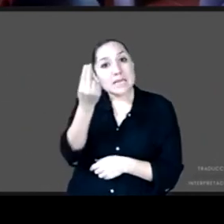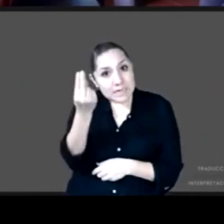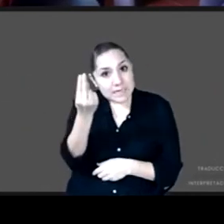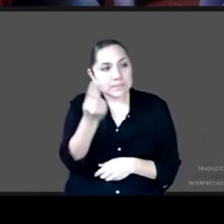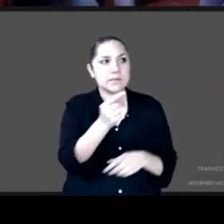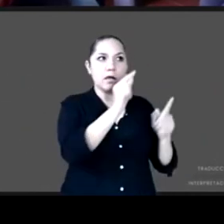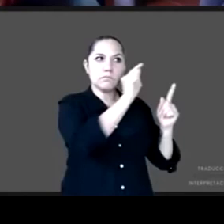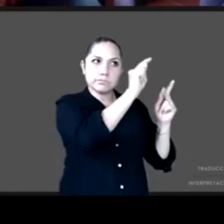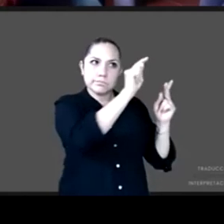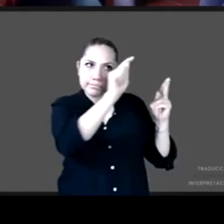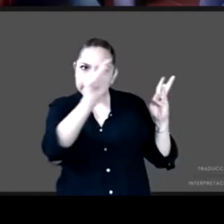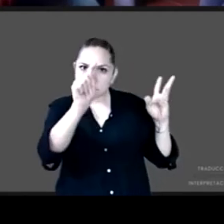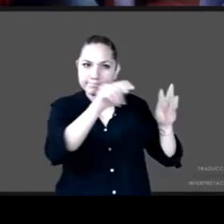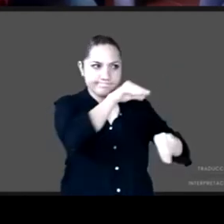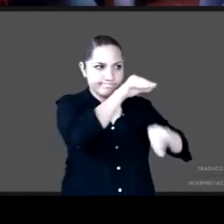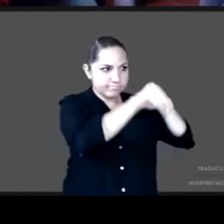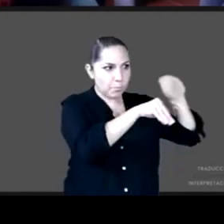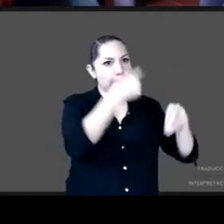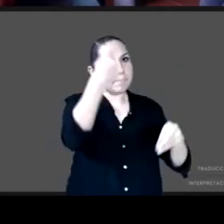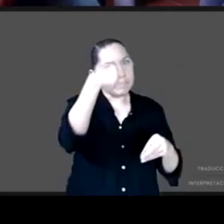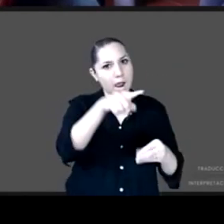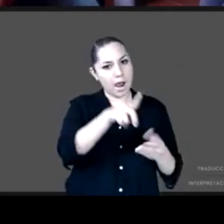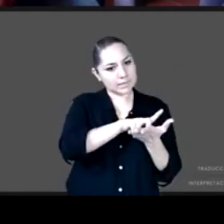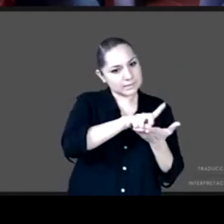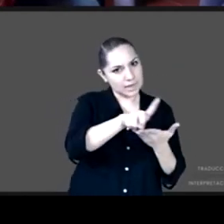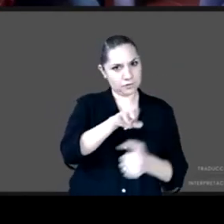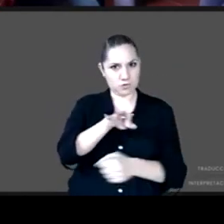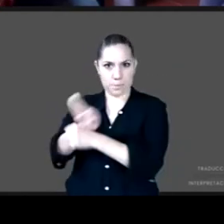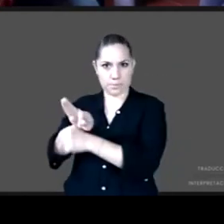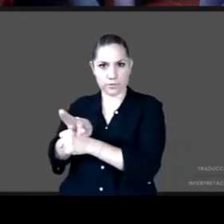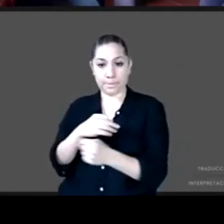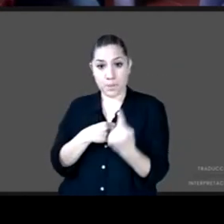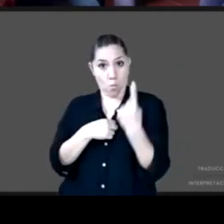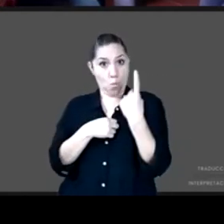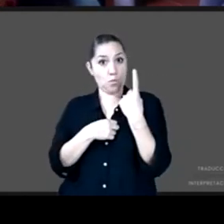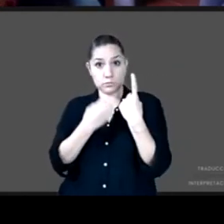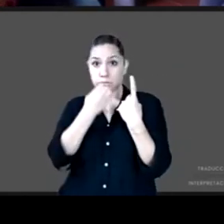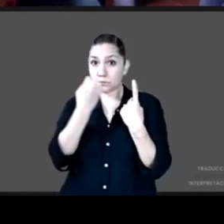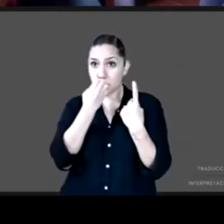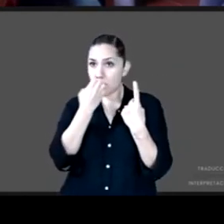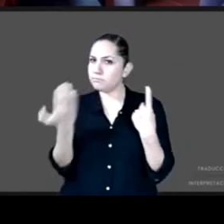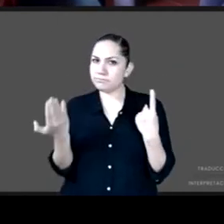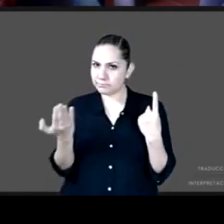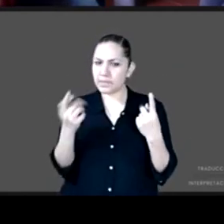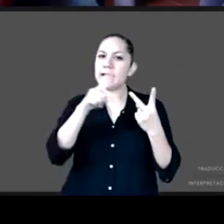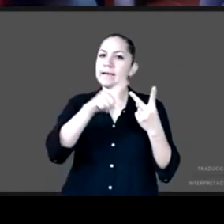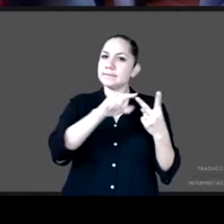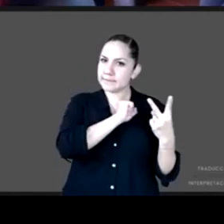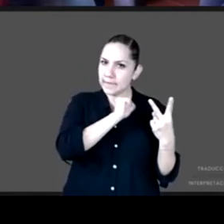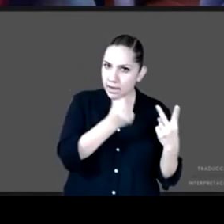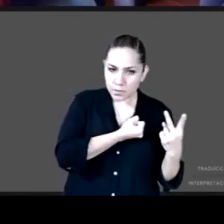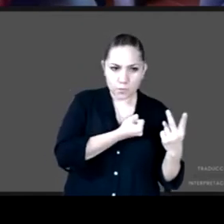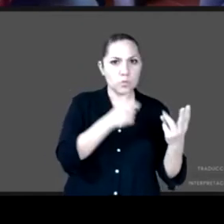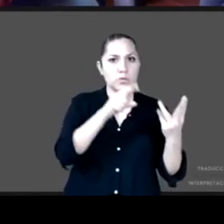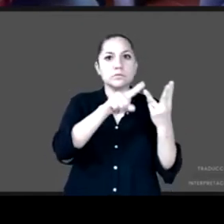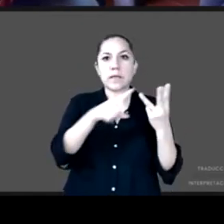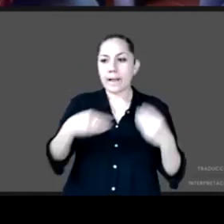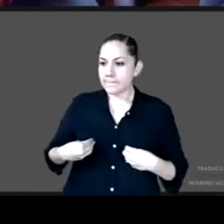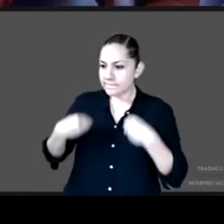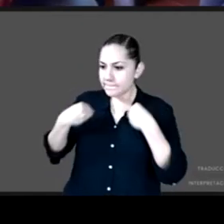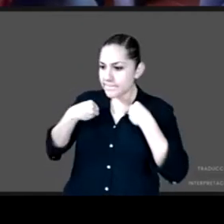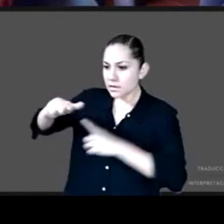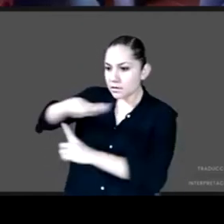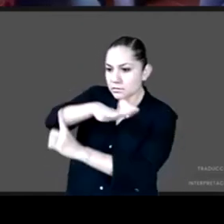derechos, no solo a la educación, sino a la salud, a vivir libres de violencia, fortaleciendo las